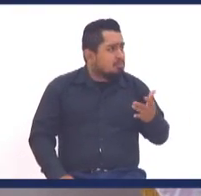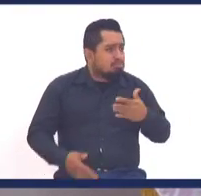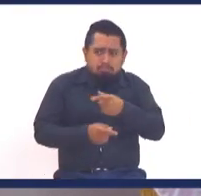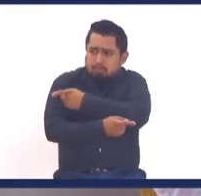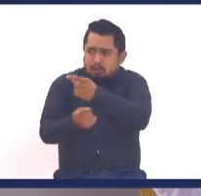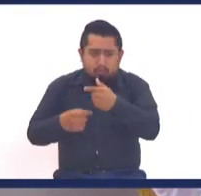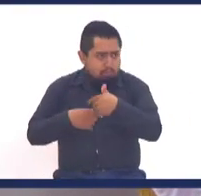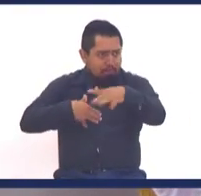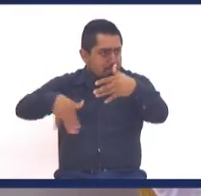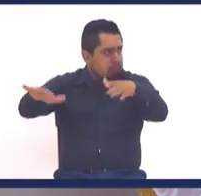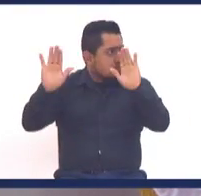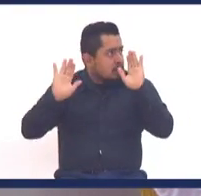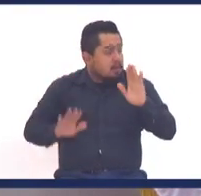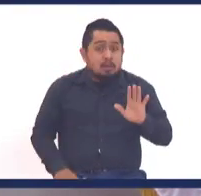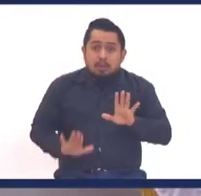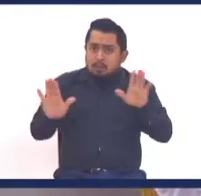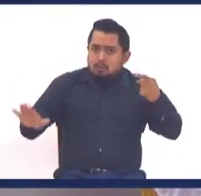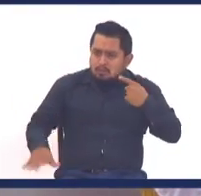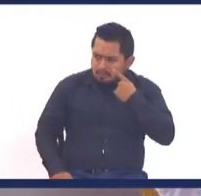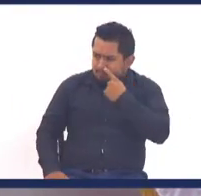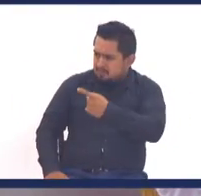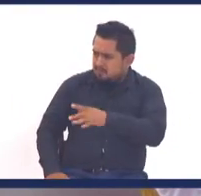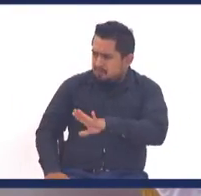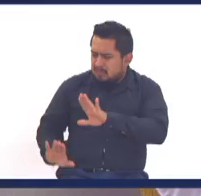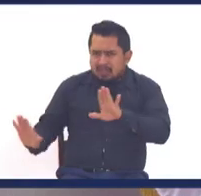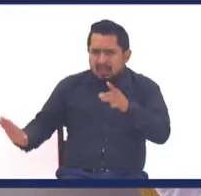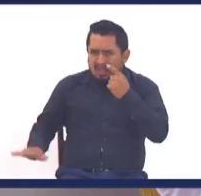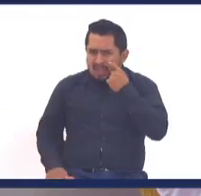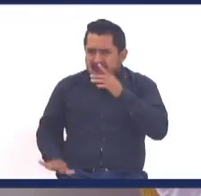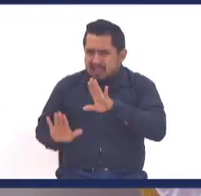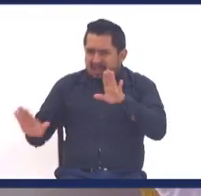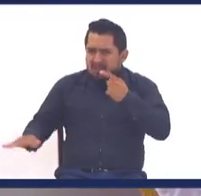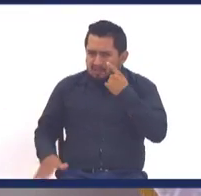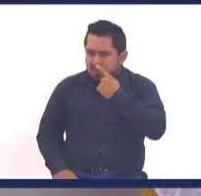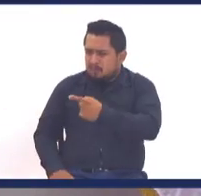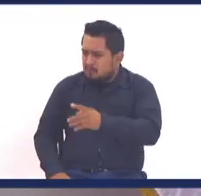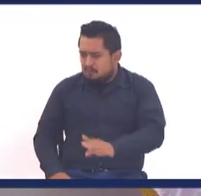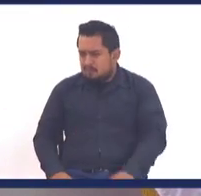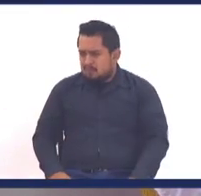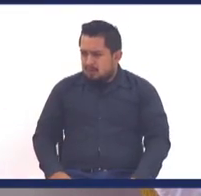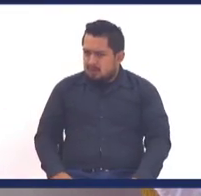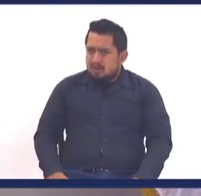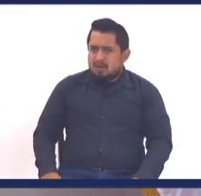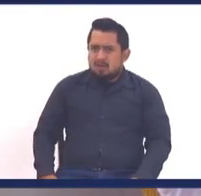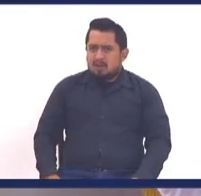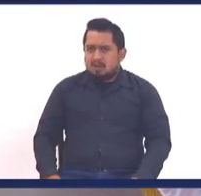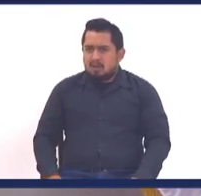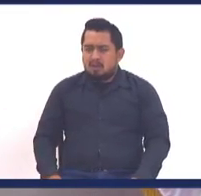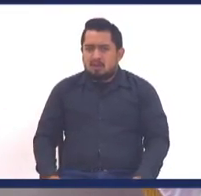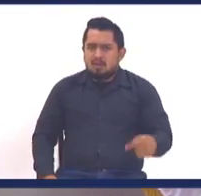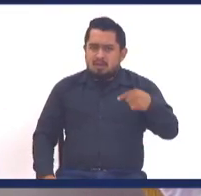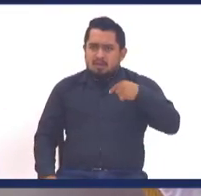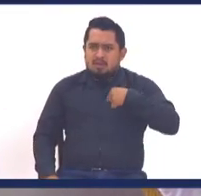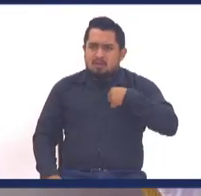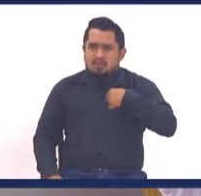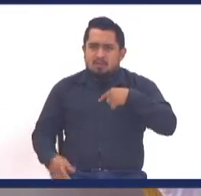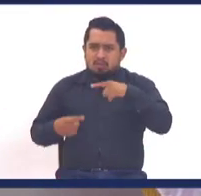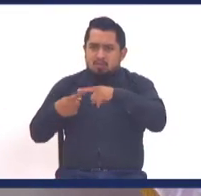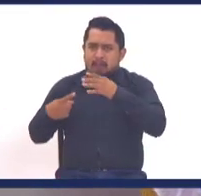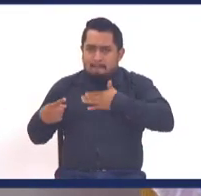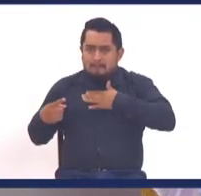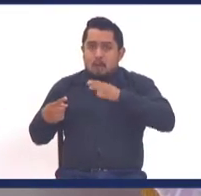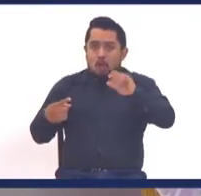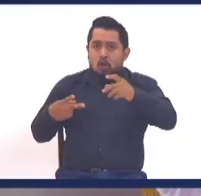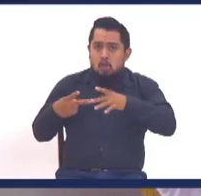van. Pero Jesús dijo algo maravilloso, que es una gran lección para mí el día de hoy. Y dijo, tengo o siento, no sé cuál es la traducción